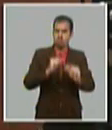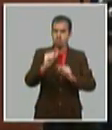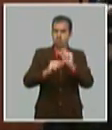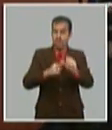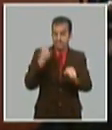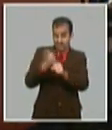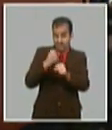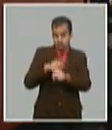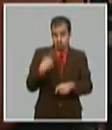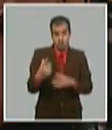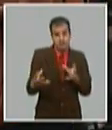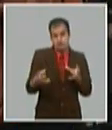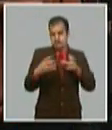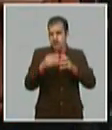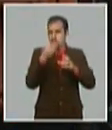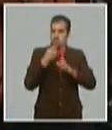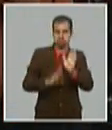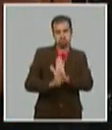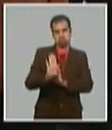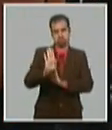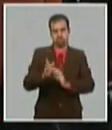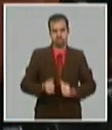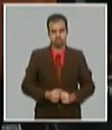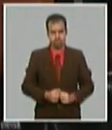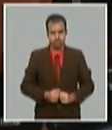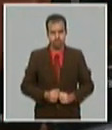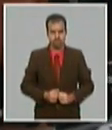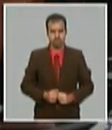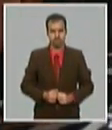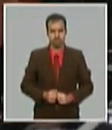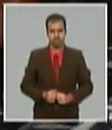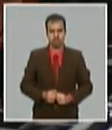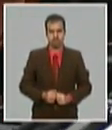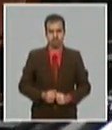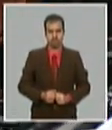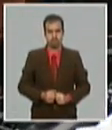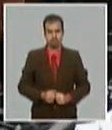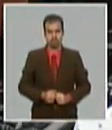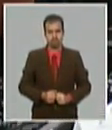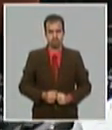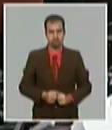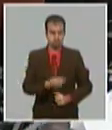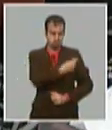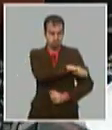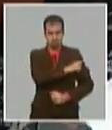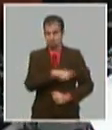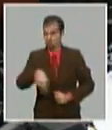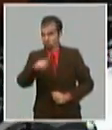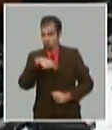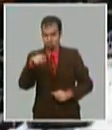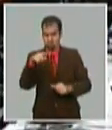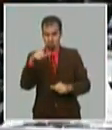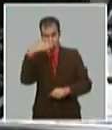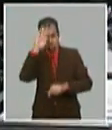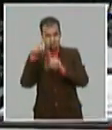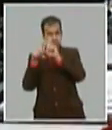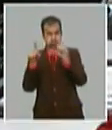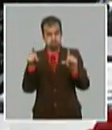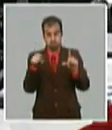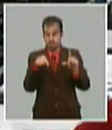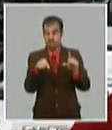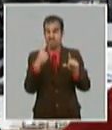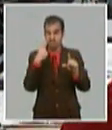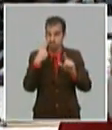unidad y sentido del deber nuestro pueblo protagonista principal de la batalla económica